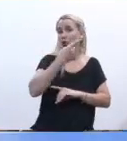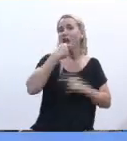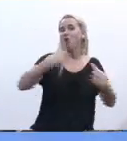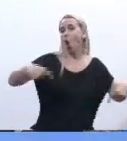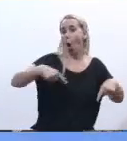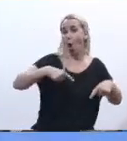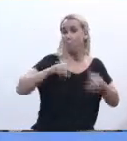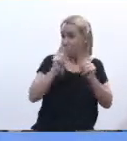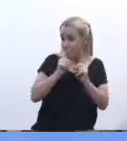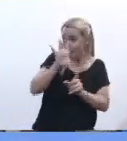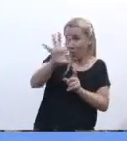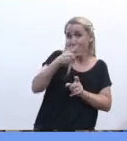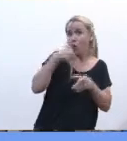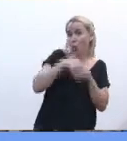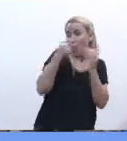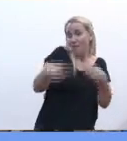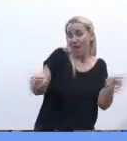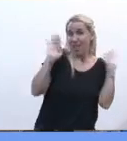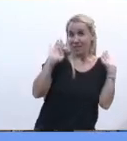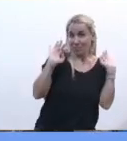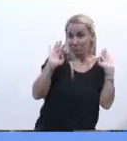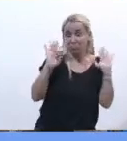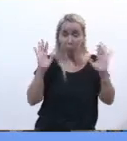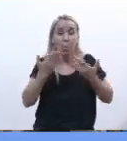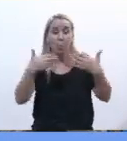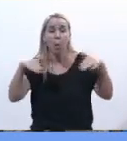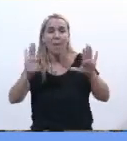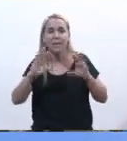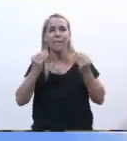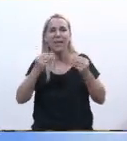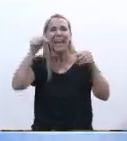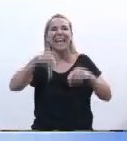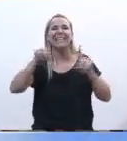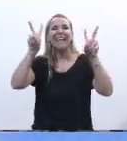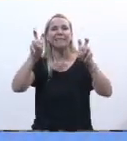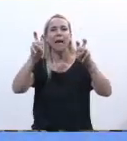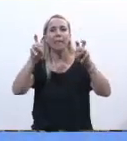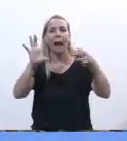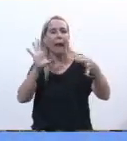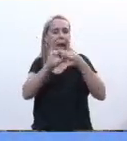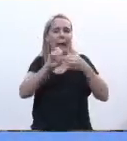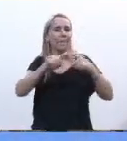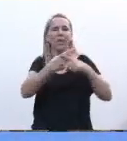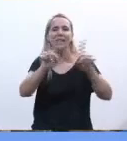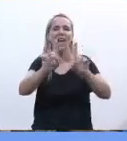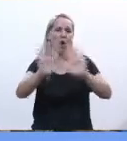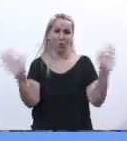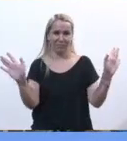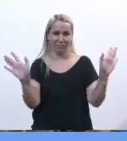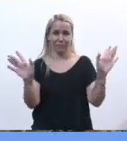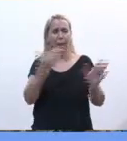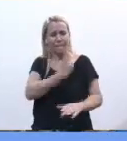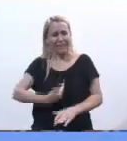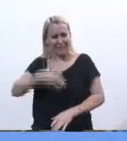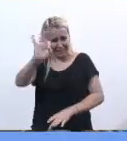de la misma provincia voto en otro sentido. Justamente porque no hay que politizar este tema. Y el presidente sabe que, en